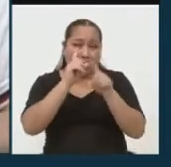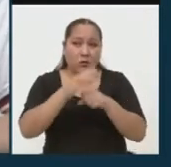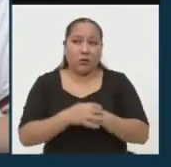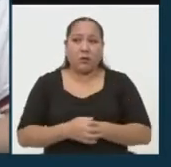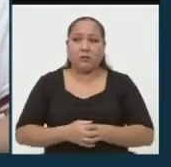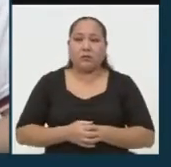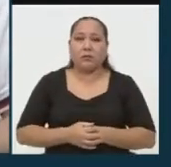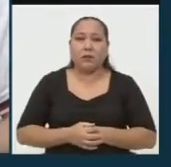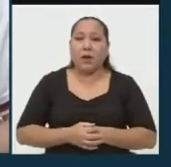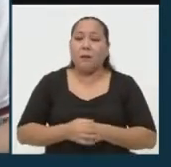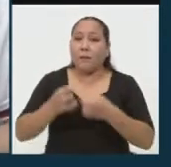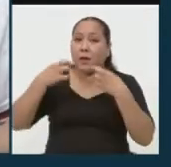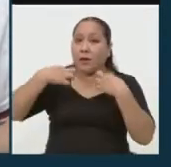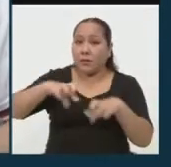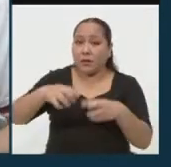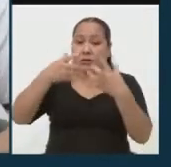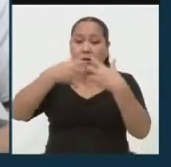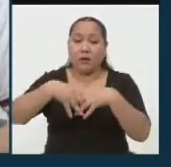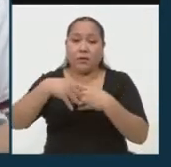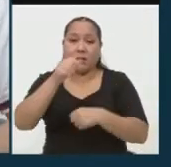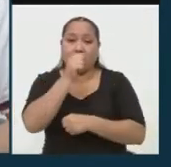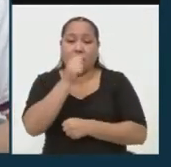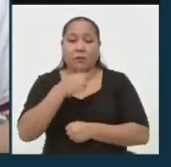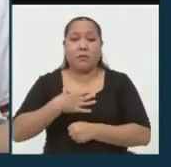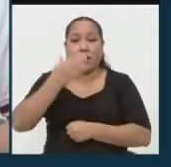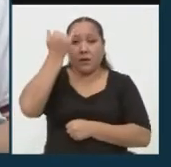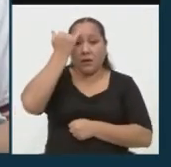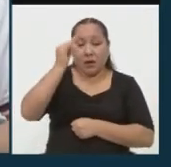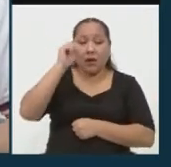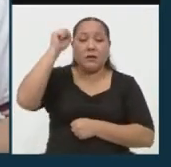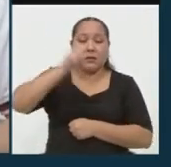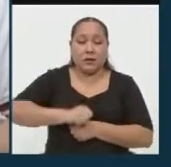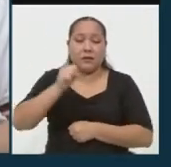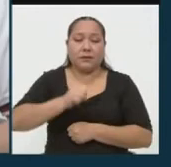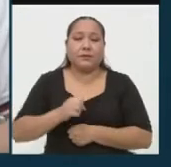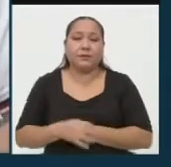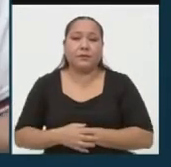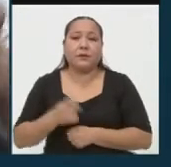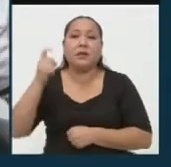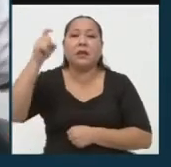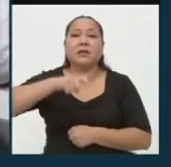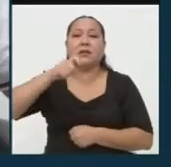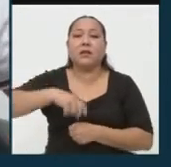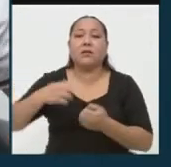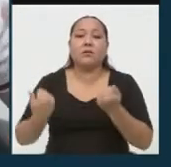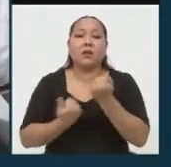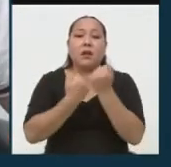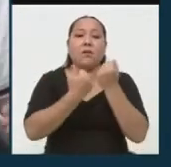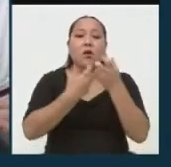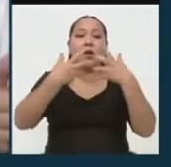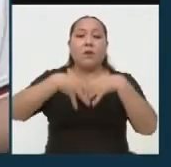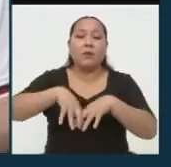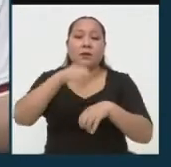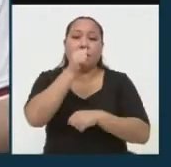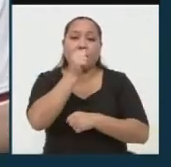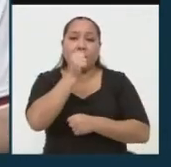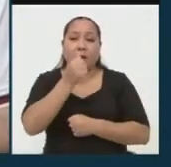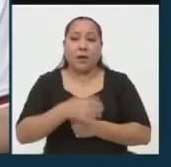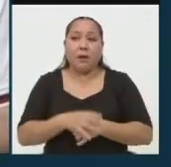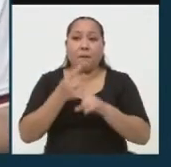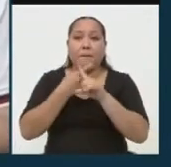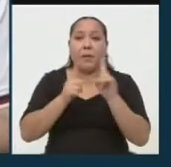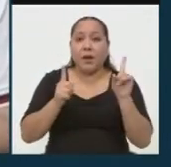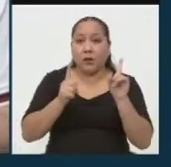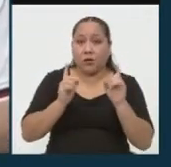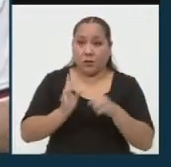¿dejamos o no participar a los privados? Mi postura es sí, porque necesitamos el apoyo de la empresa privada, pero